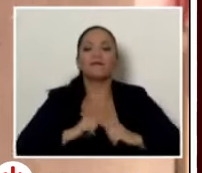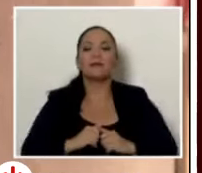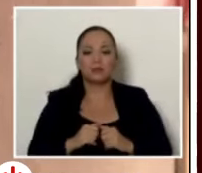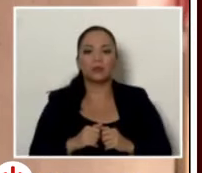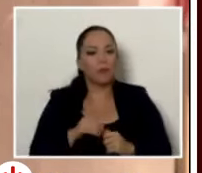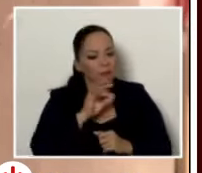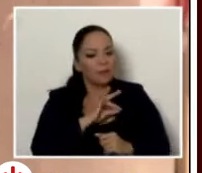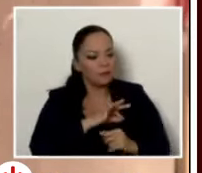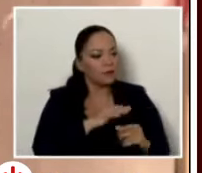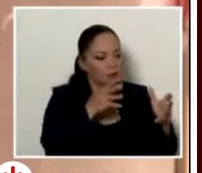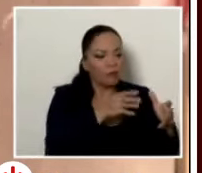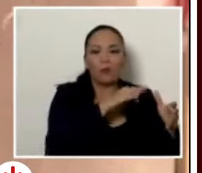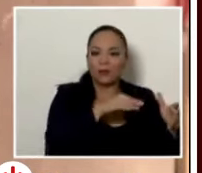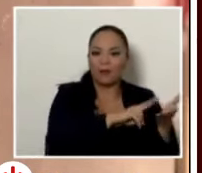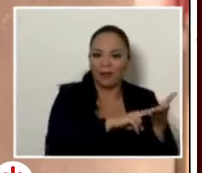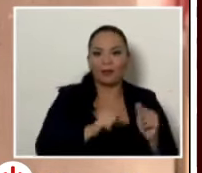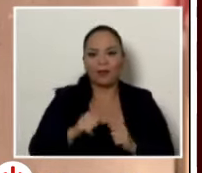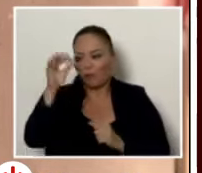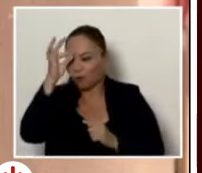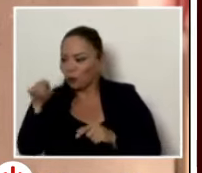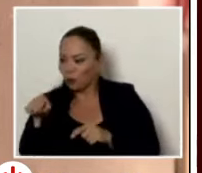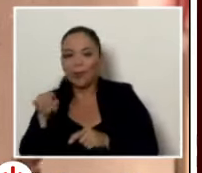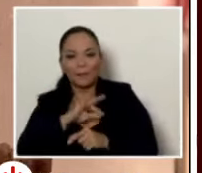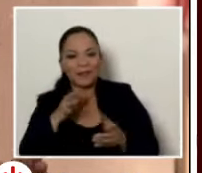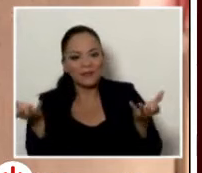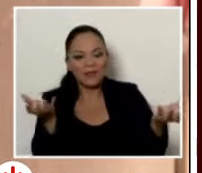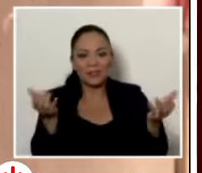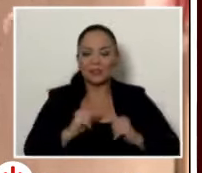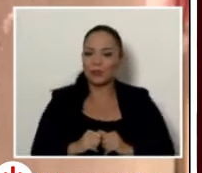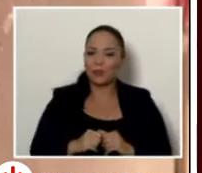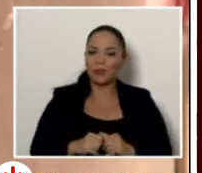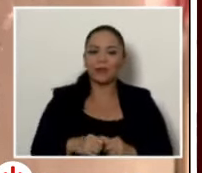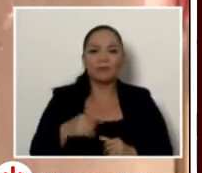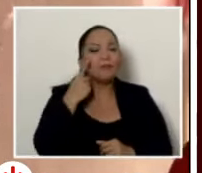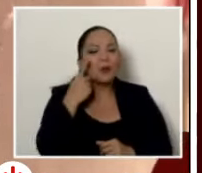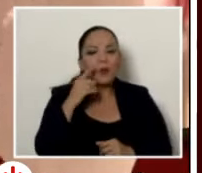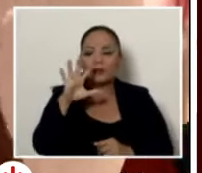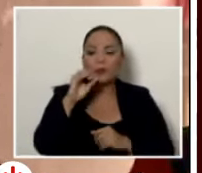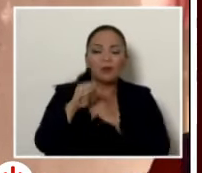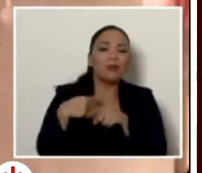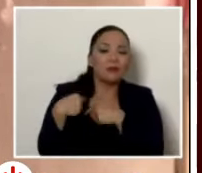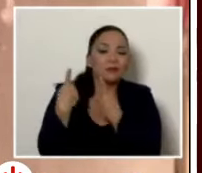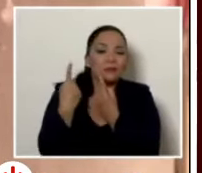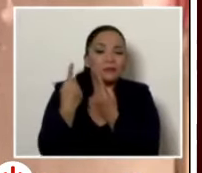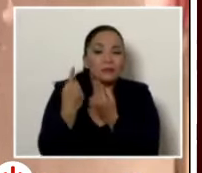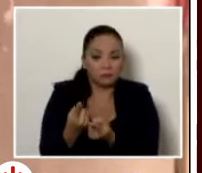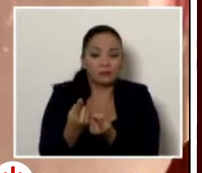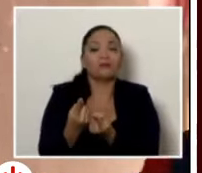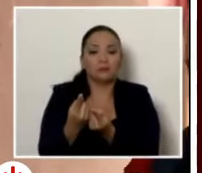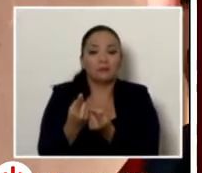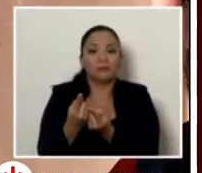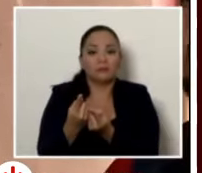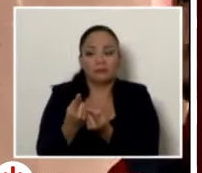mutuamente Monteverde con La Fortuna y ante esta situación digo son 50 años de que las comunidades varias comunidades están